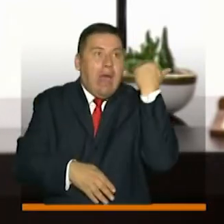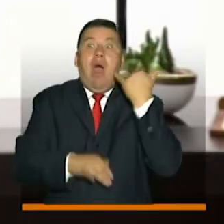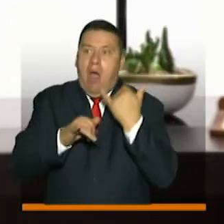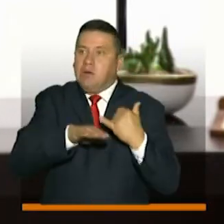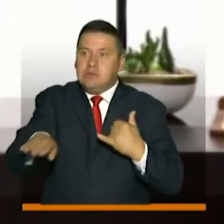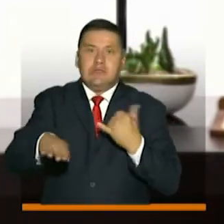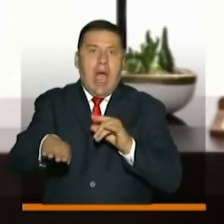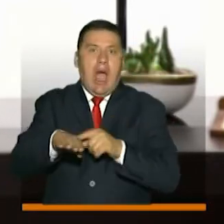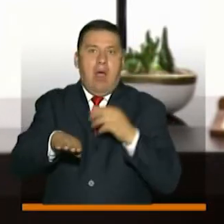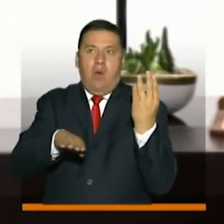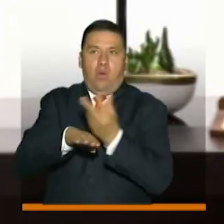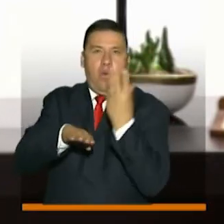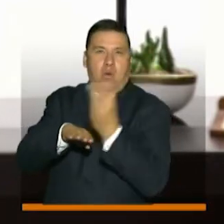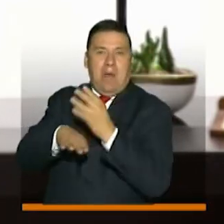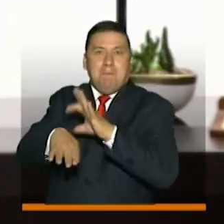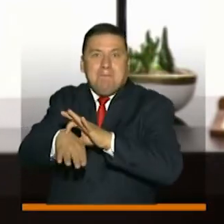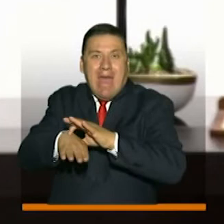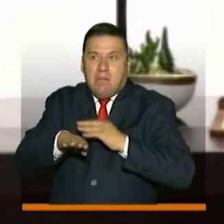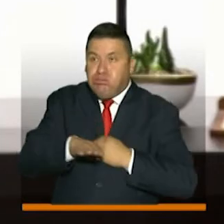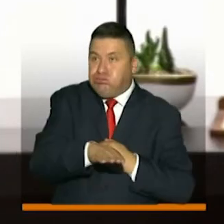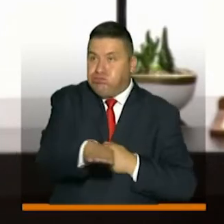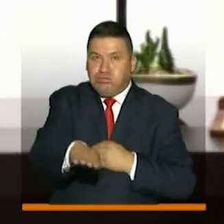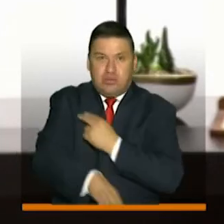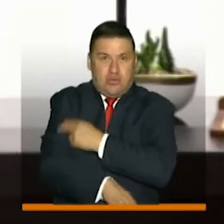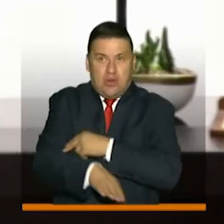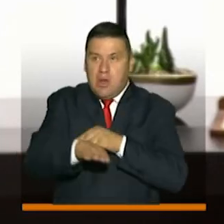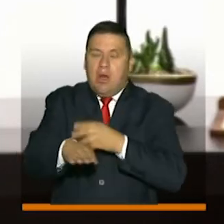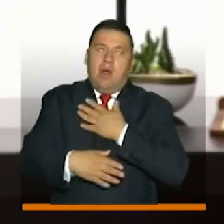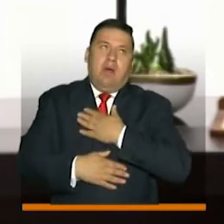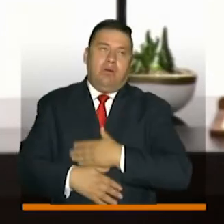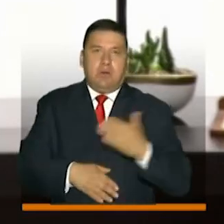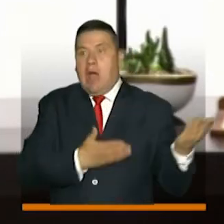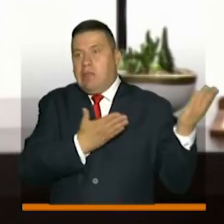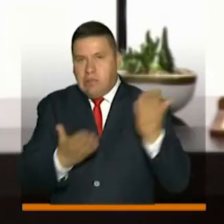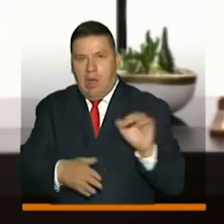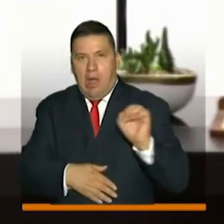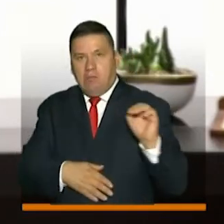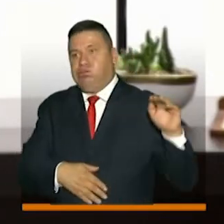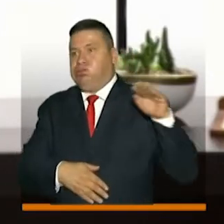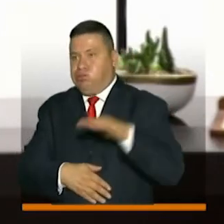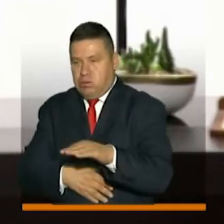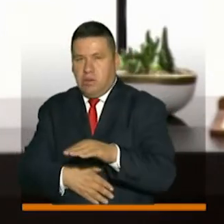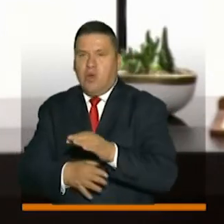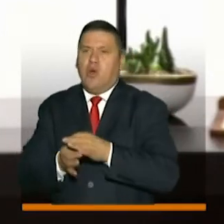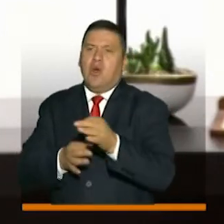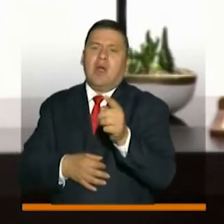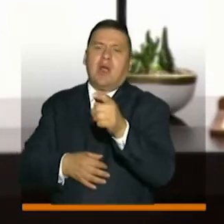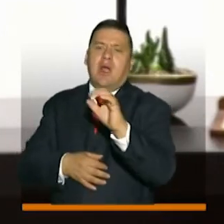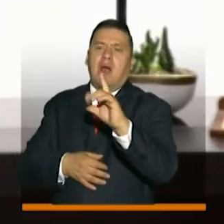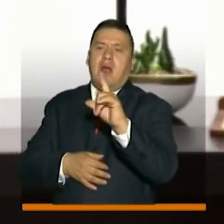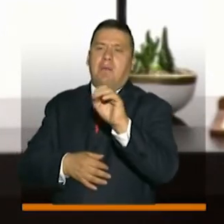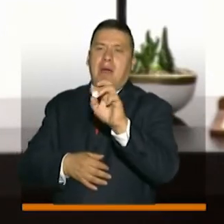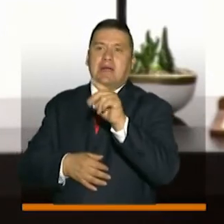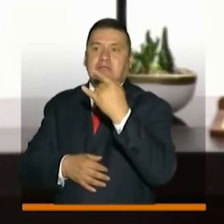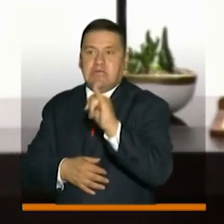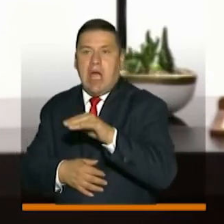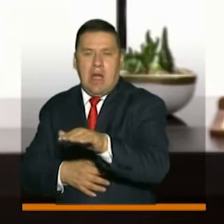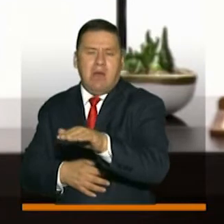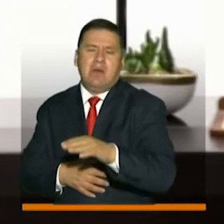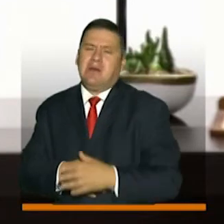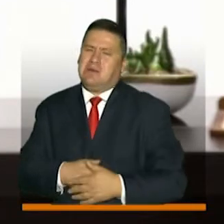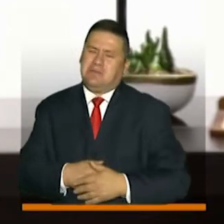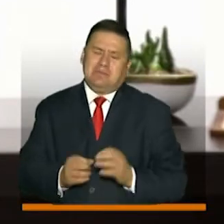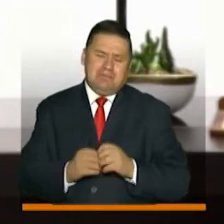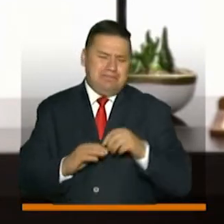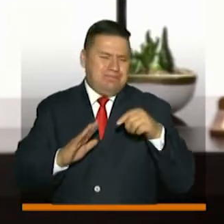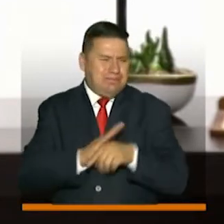medicalizada en San José del Guaviare, una ambulancia en el municipio del Retorno, y otra en el municipio de Calamar. Pero vamos más